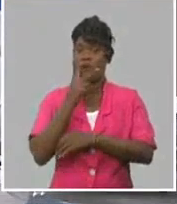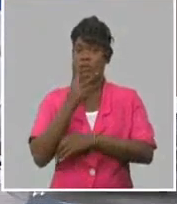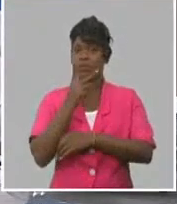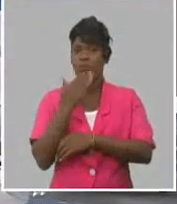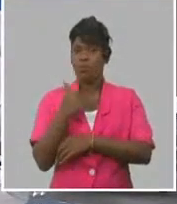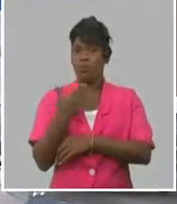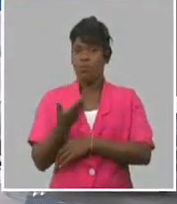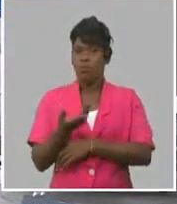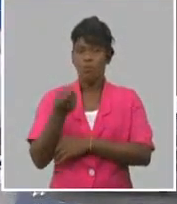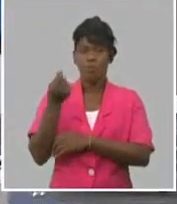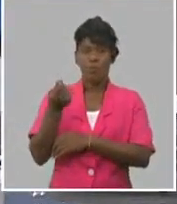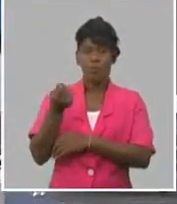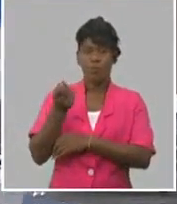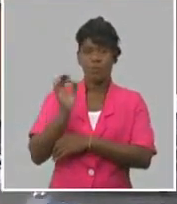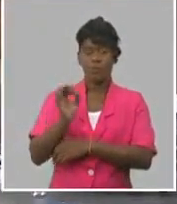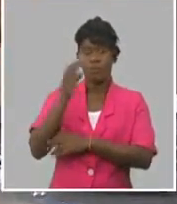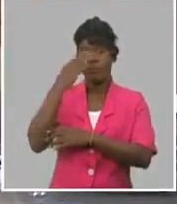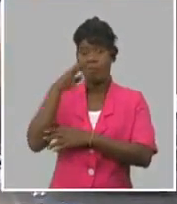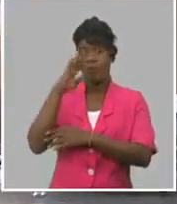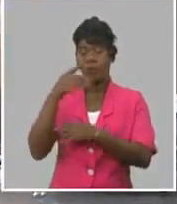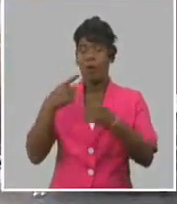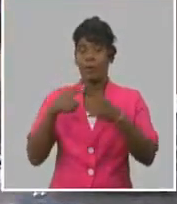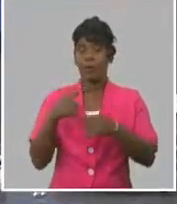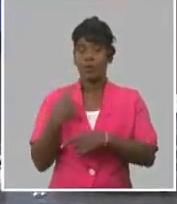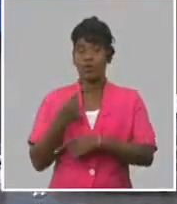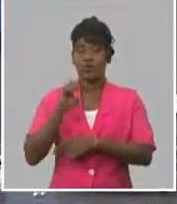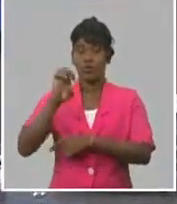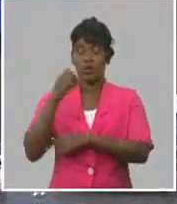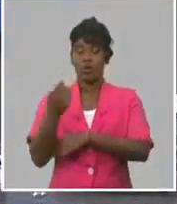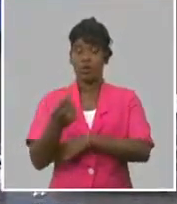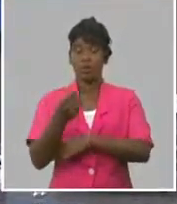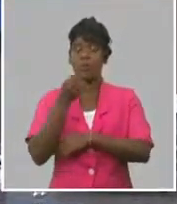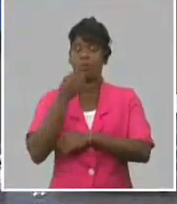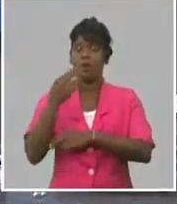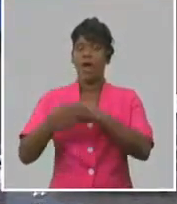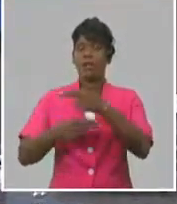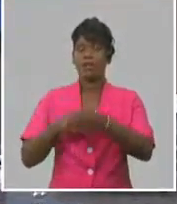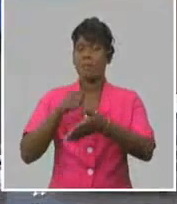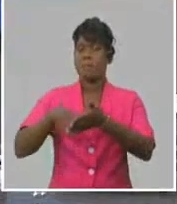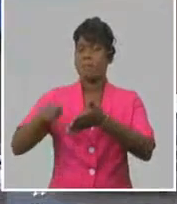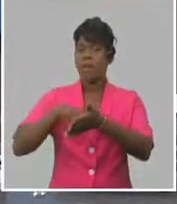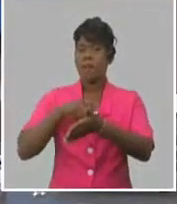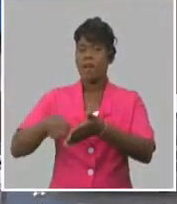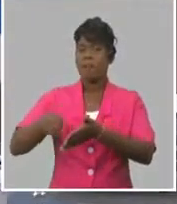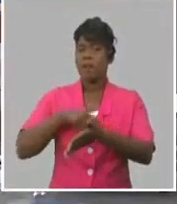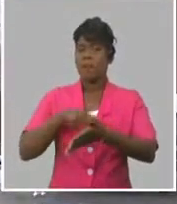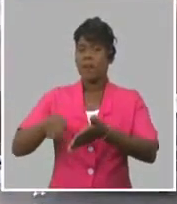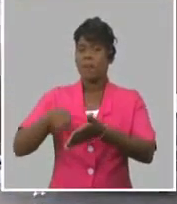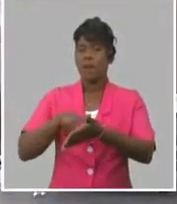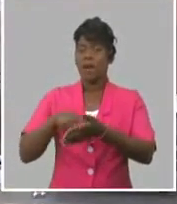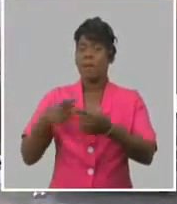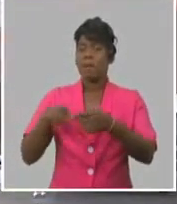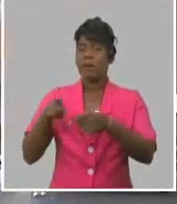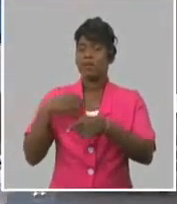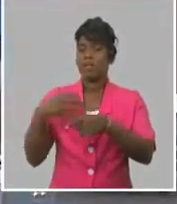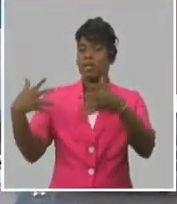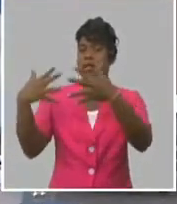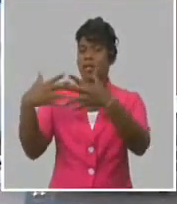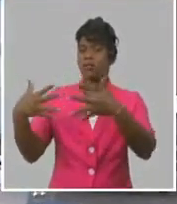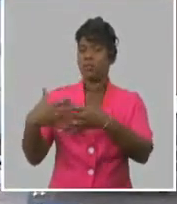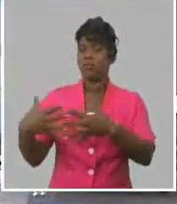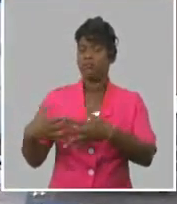Usted en la economía puede ir tomando un grupo de medidas aisladas que de alguna manera tienen vínculos